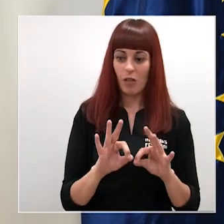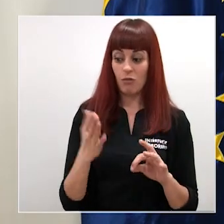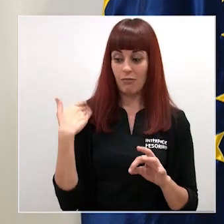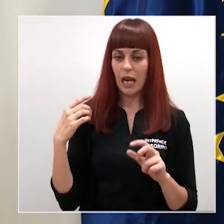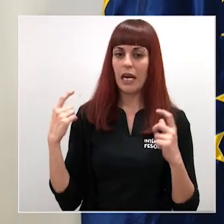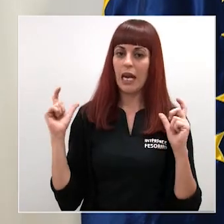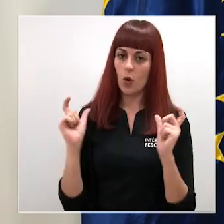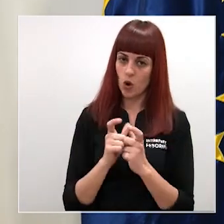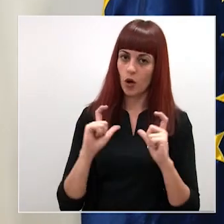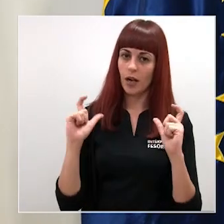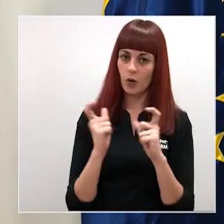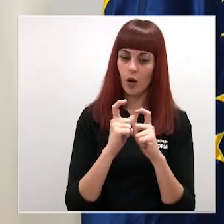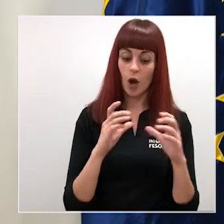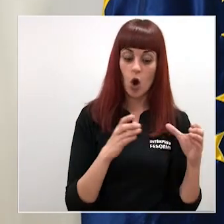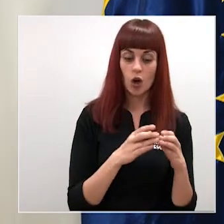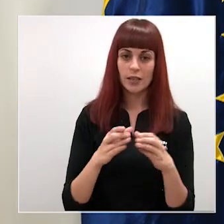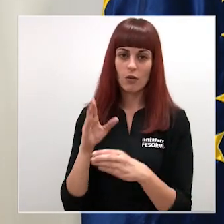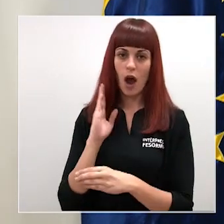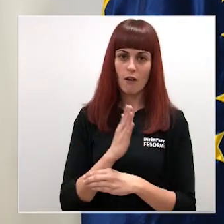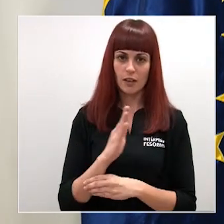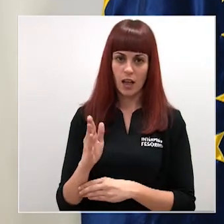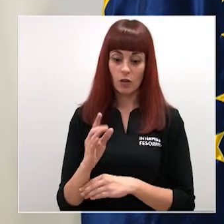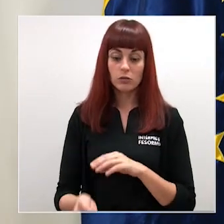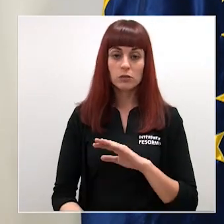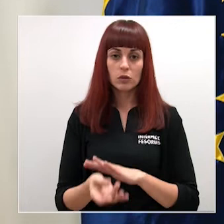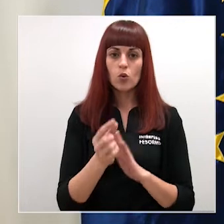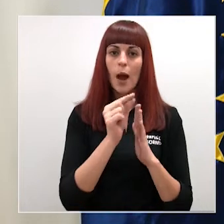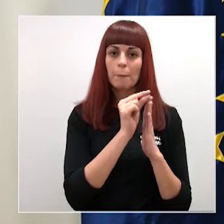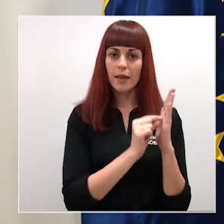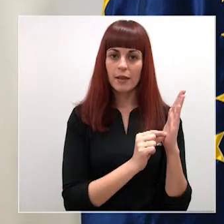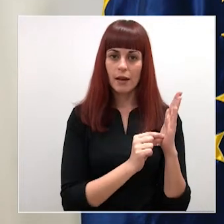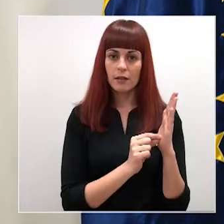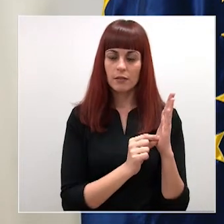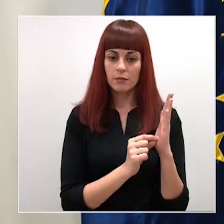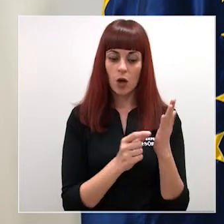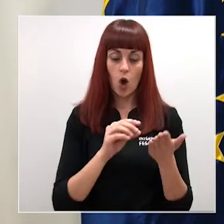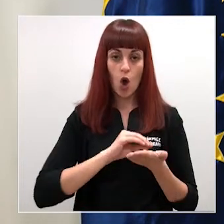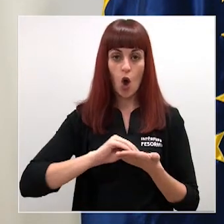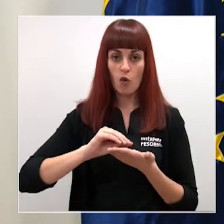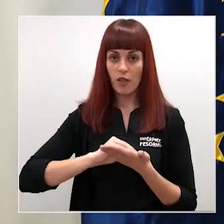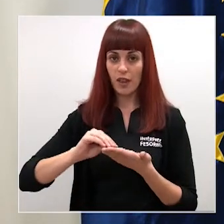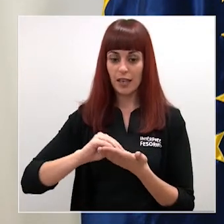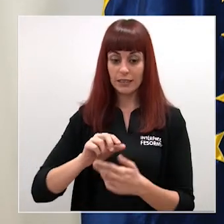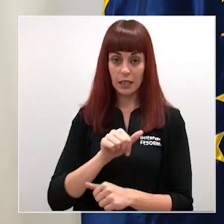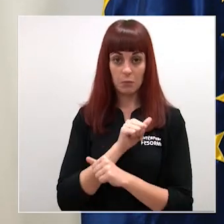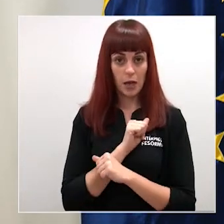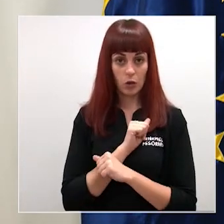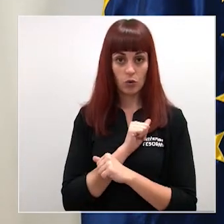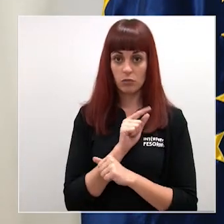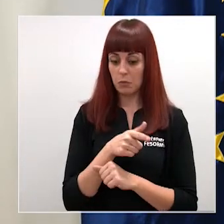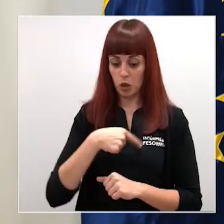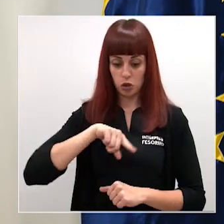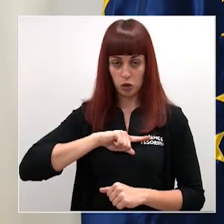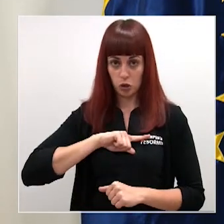con todos los colectivos afectados y se articuló una medida de poner a disposición todas las oficinas del SEF y todo nuestro potencial